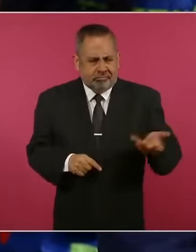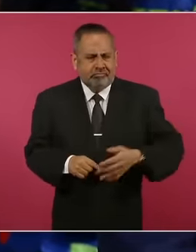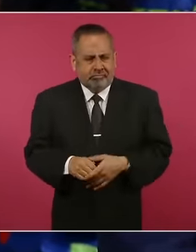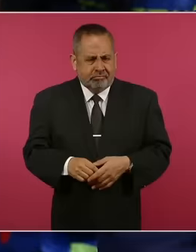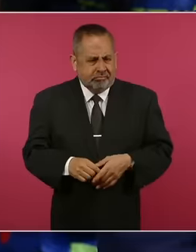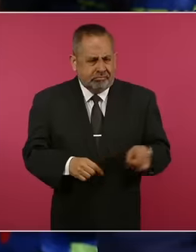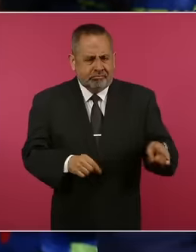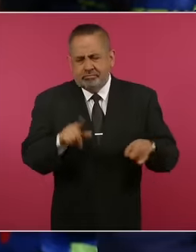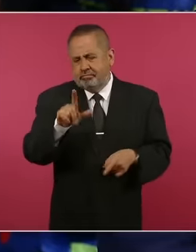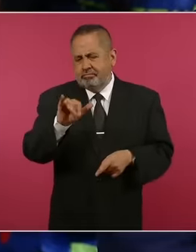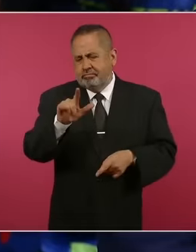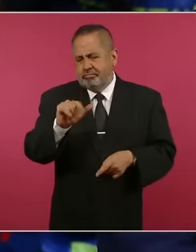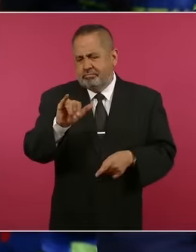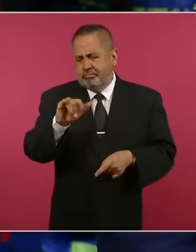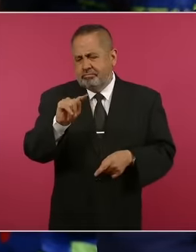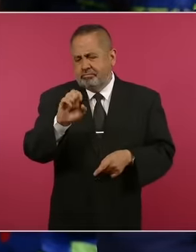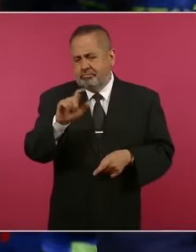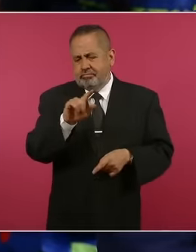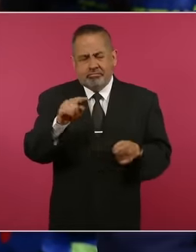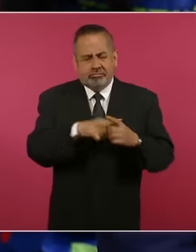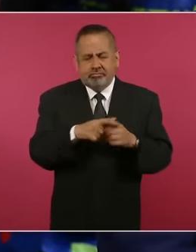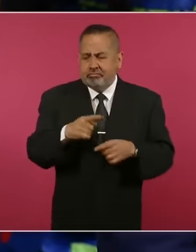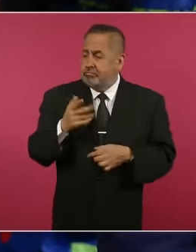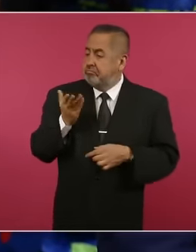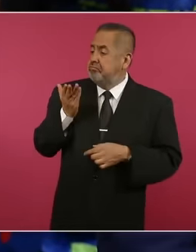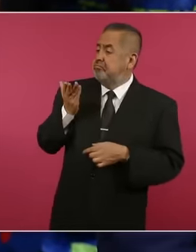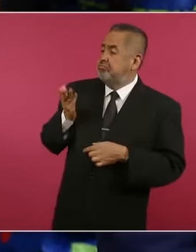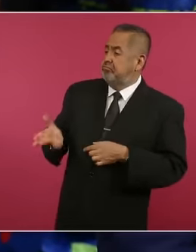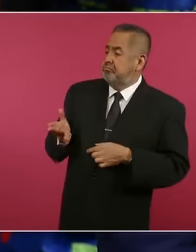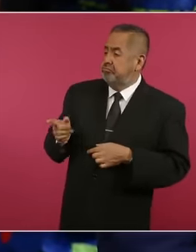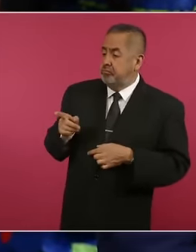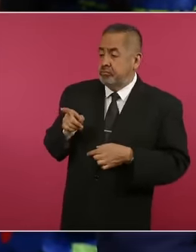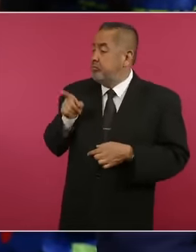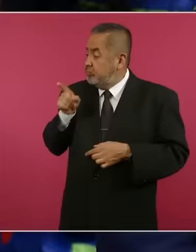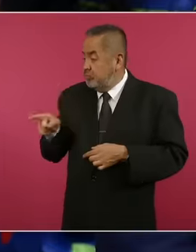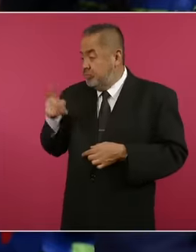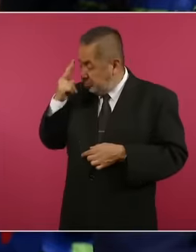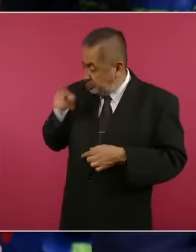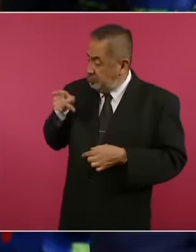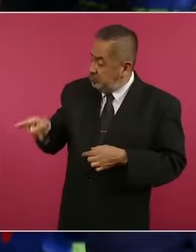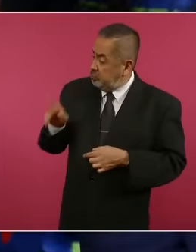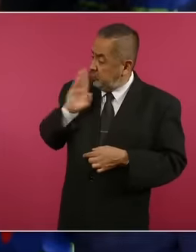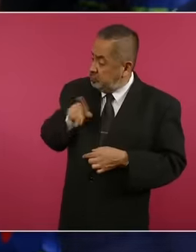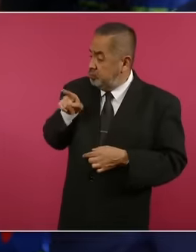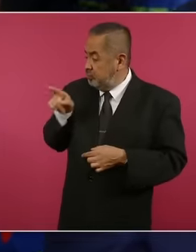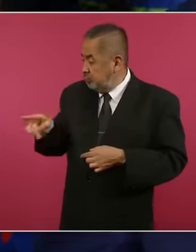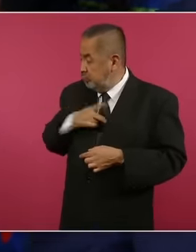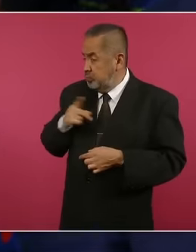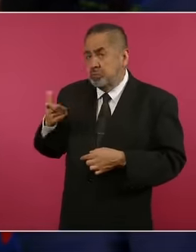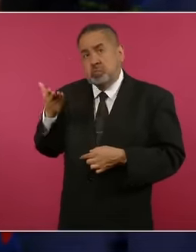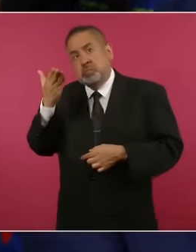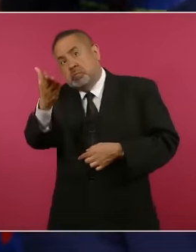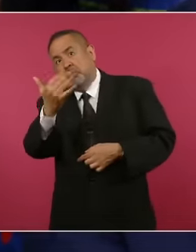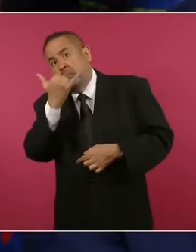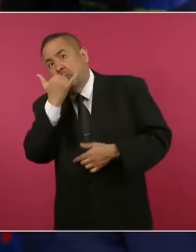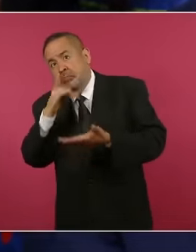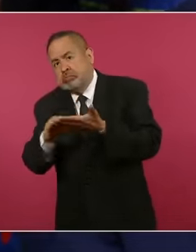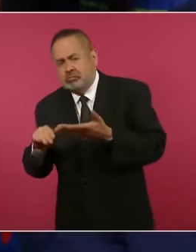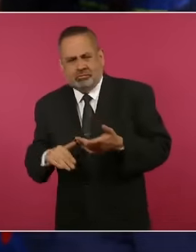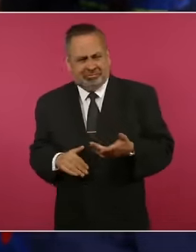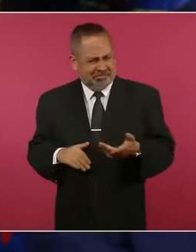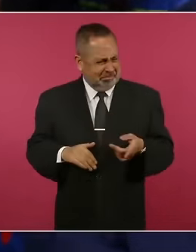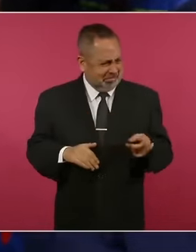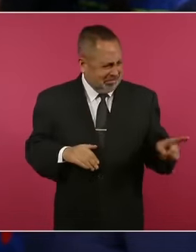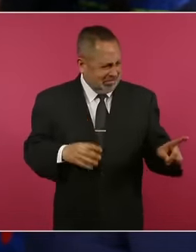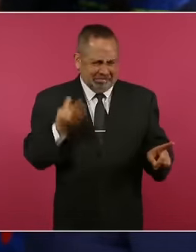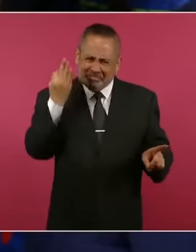haciendo? El pedir ella disculpas, a nivel…